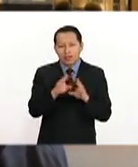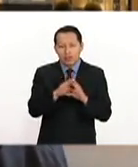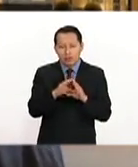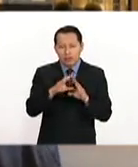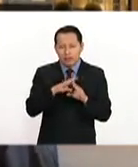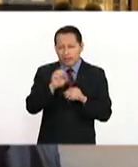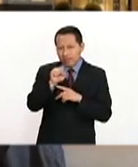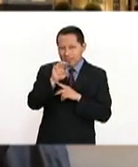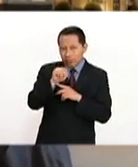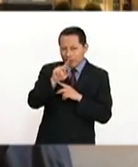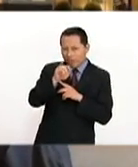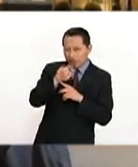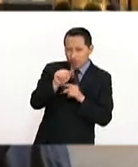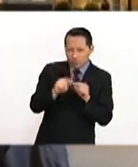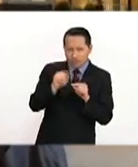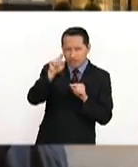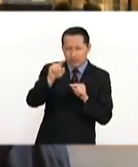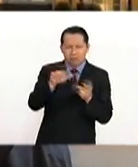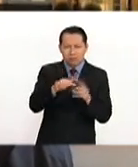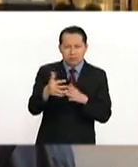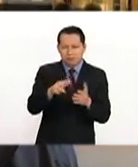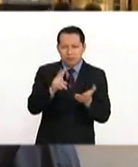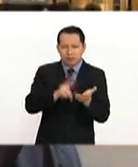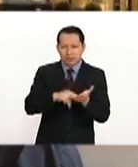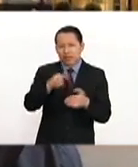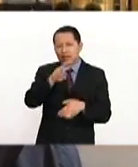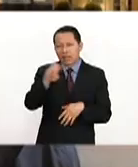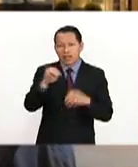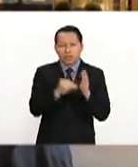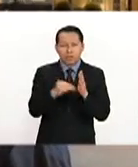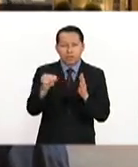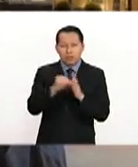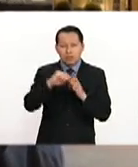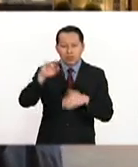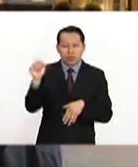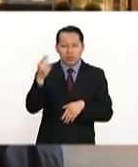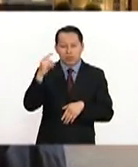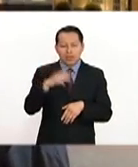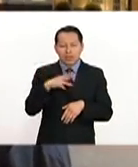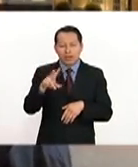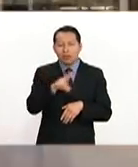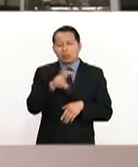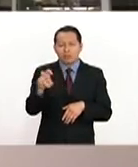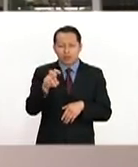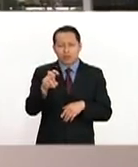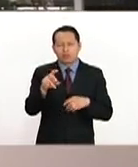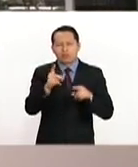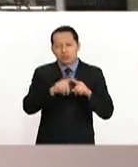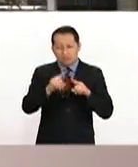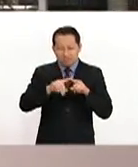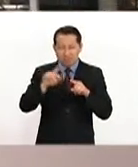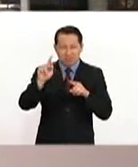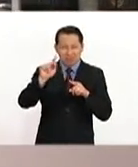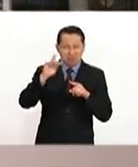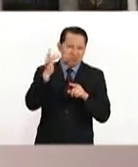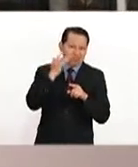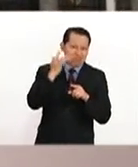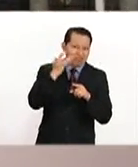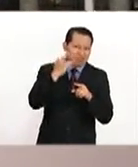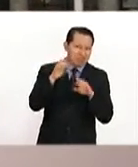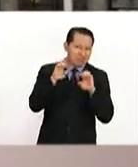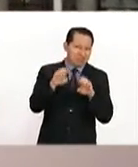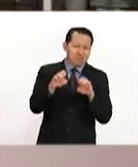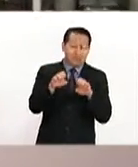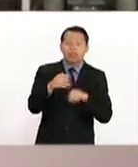pisos. Costó aproximadamente 300 millones de dólares. Tiene 200 condominios de lujo. Y si bien